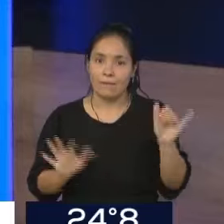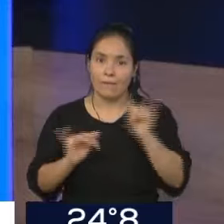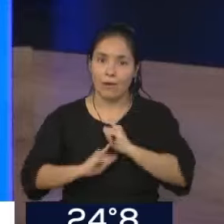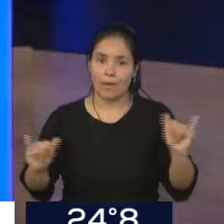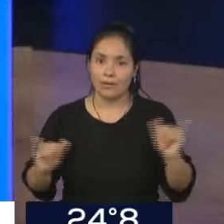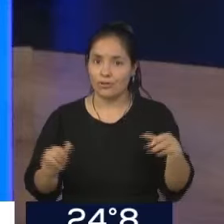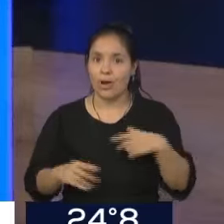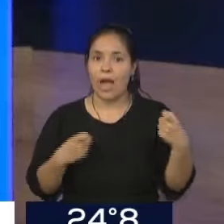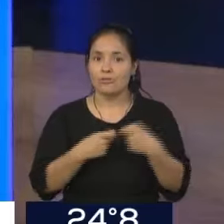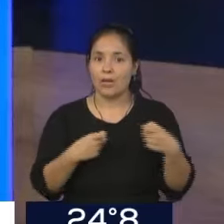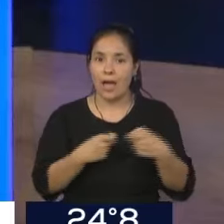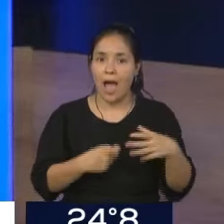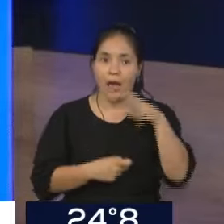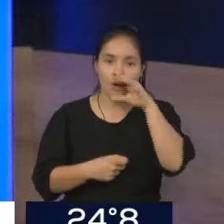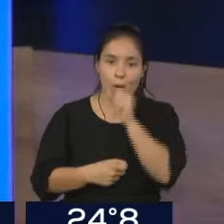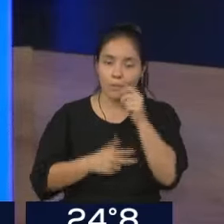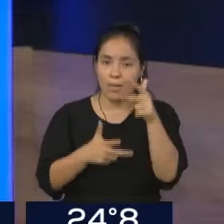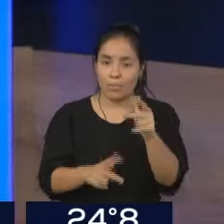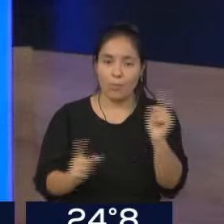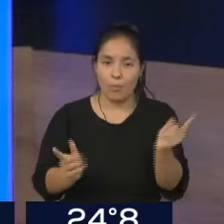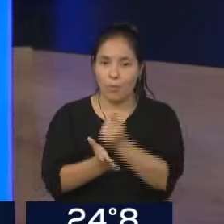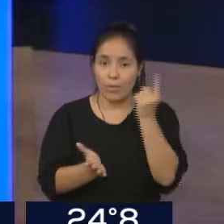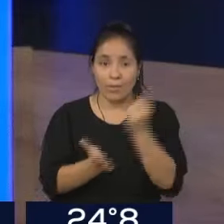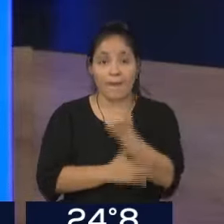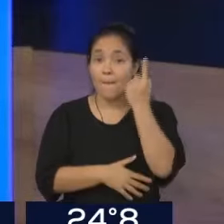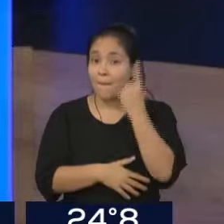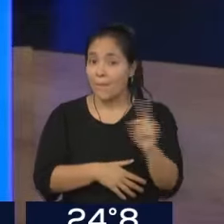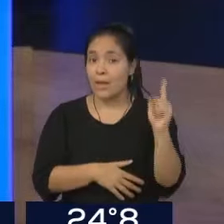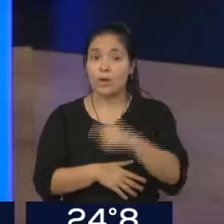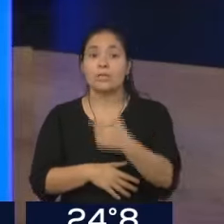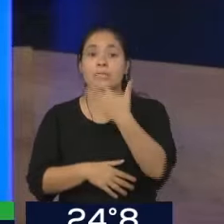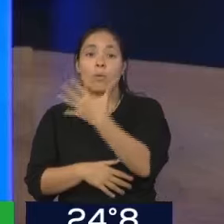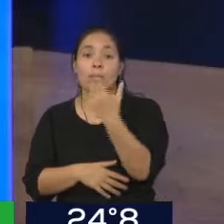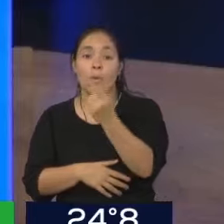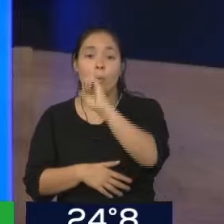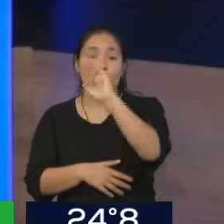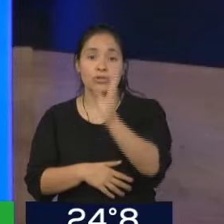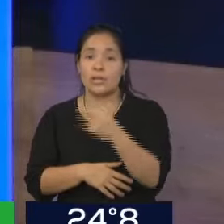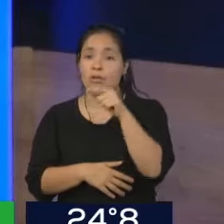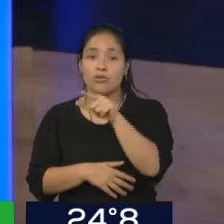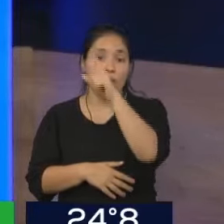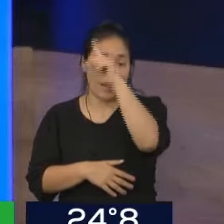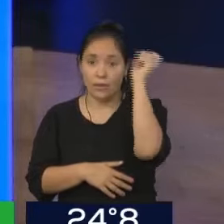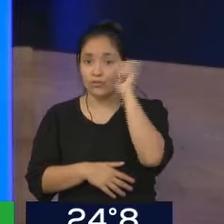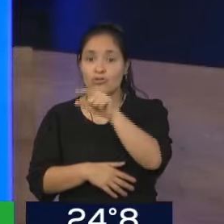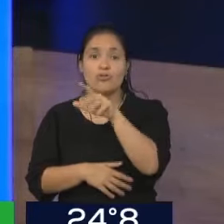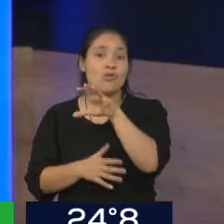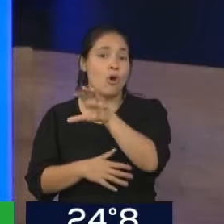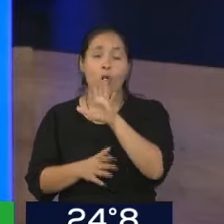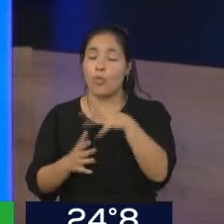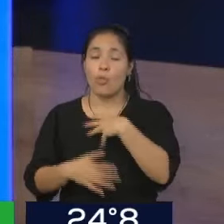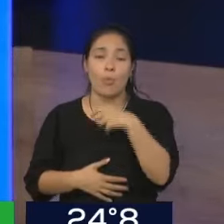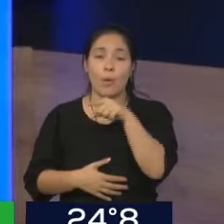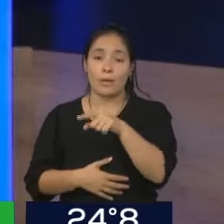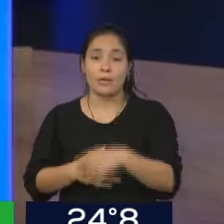de sociedades anónimas, pero acá hay un 51% que es del Estado, por eso este gran escándalo en medio de la crisis que tiene el país. 70